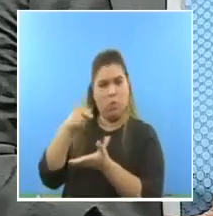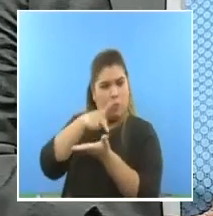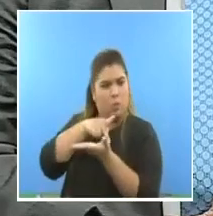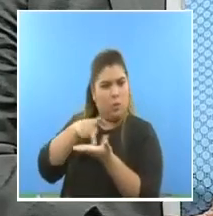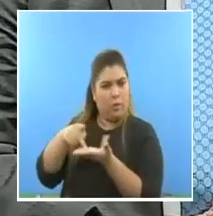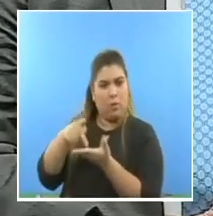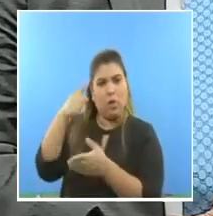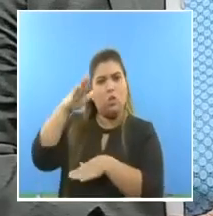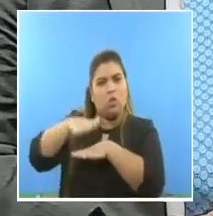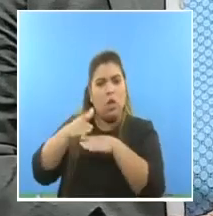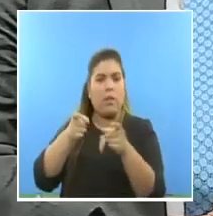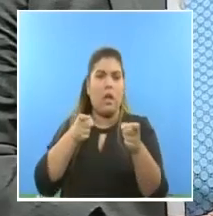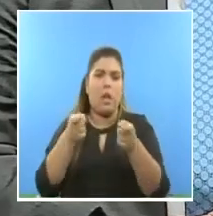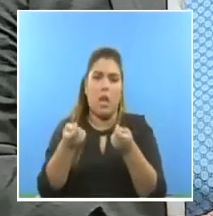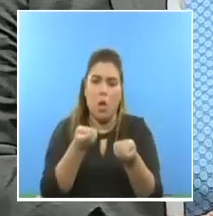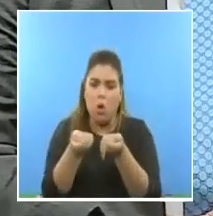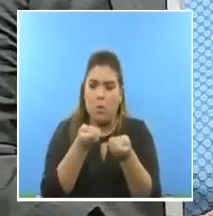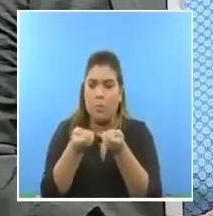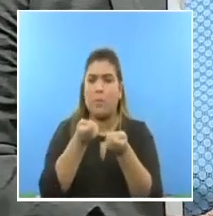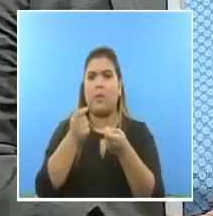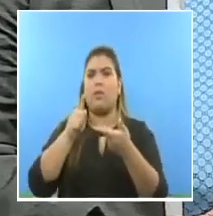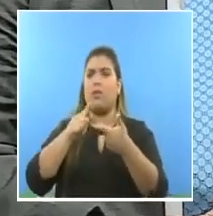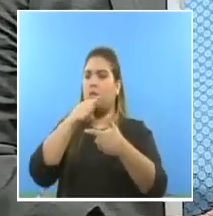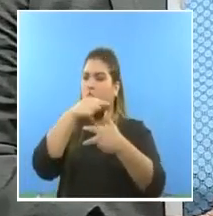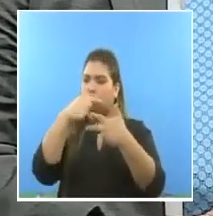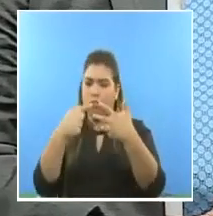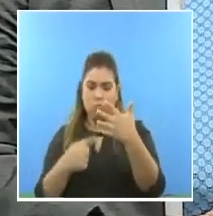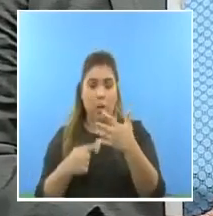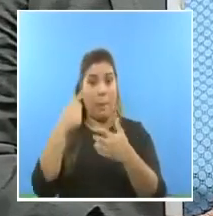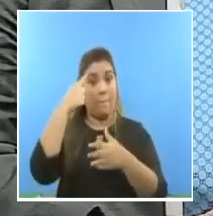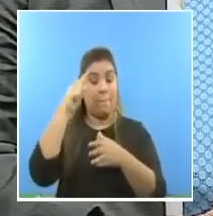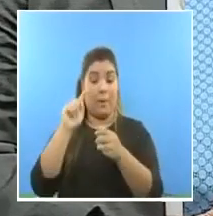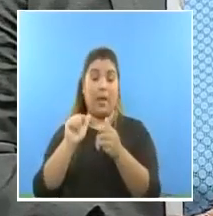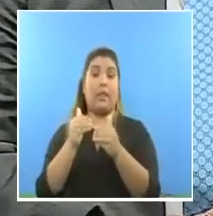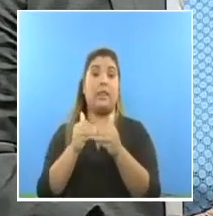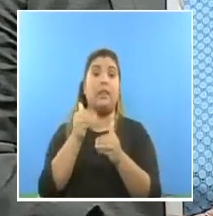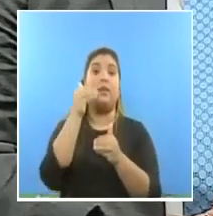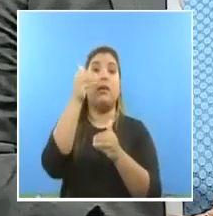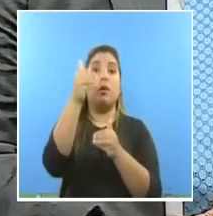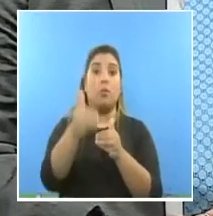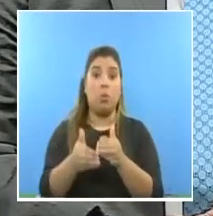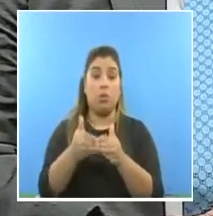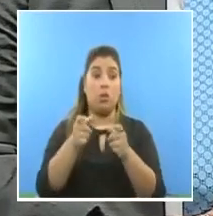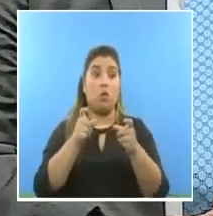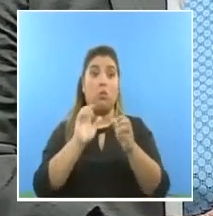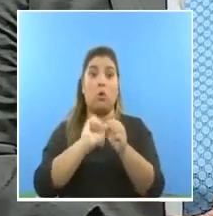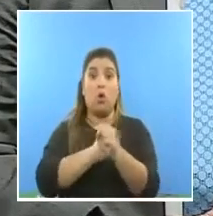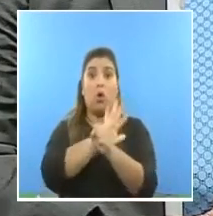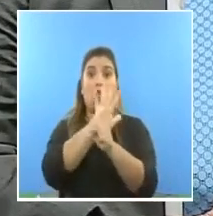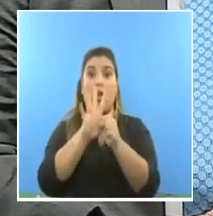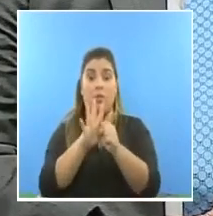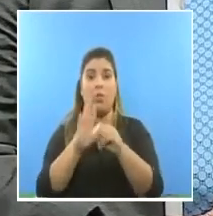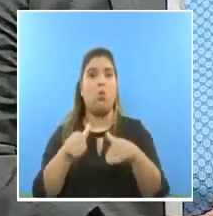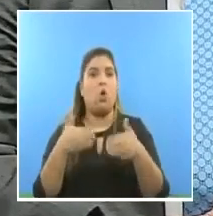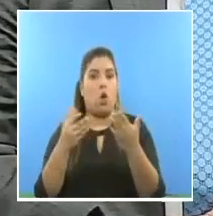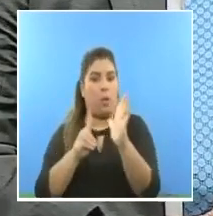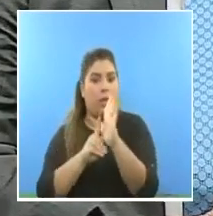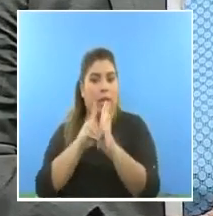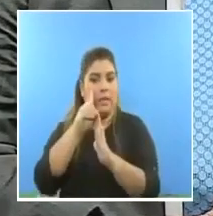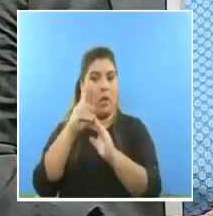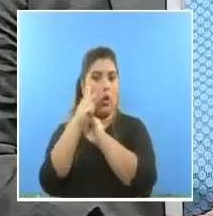económicas del país como paso previo para lo que es la recuperación de nuestra marcha hacia el desarrollo.